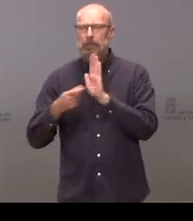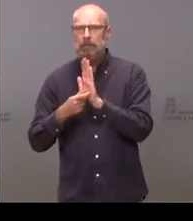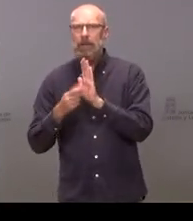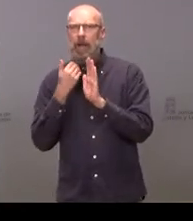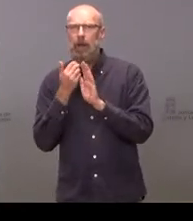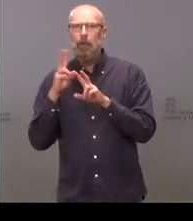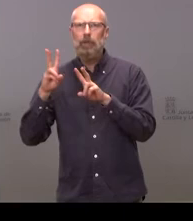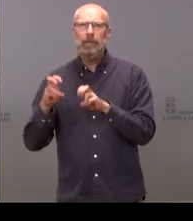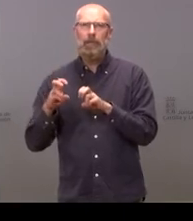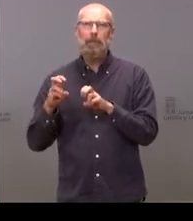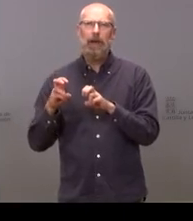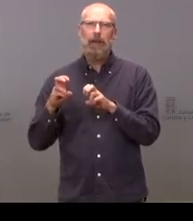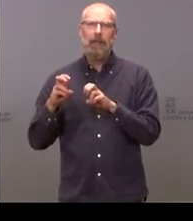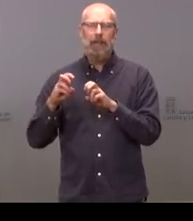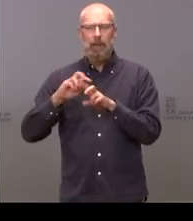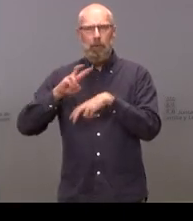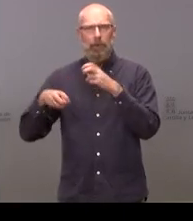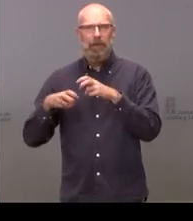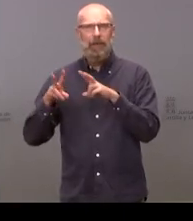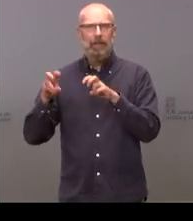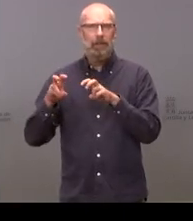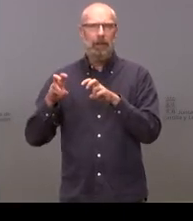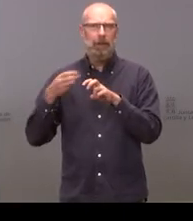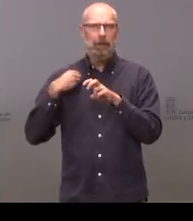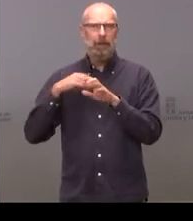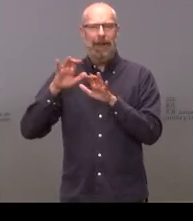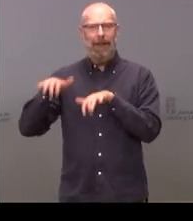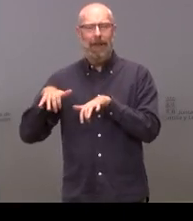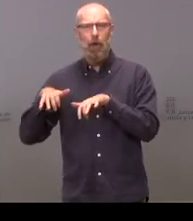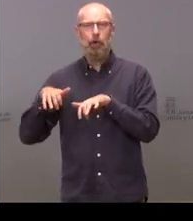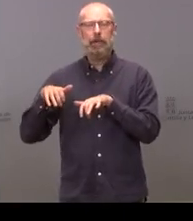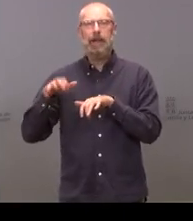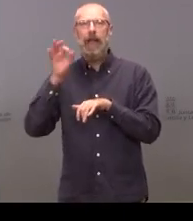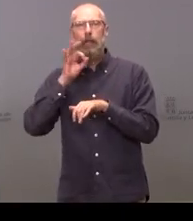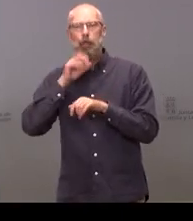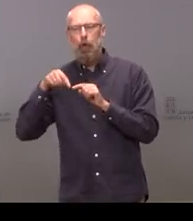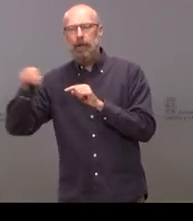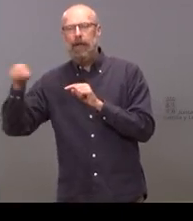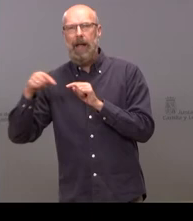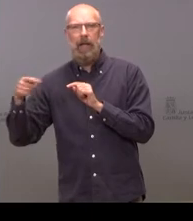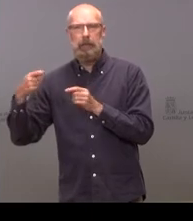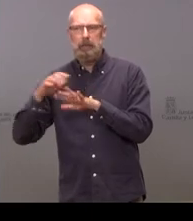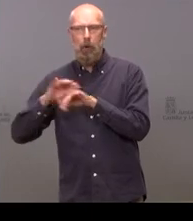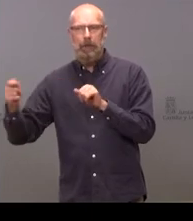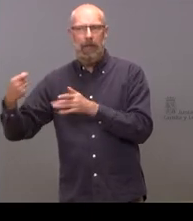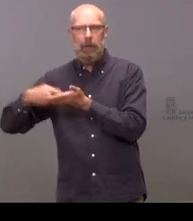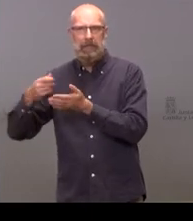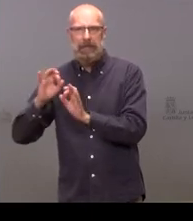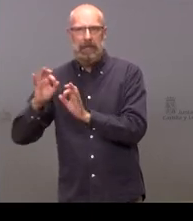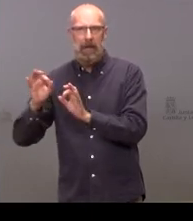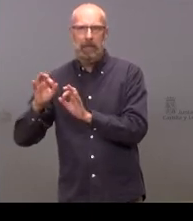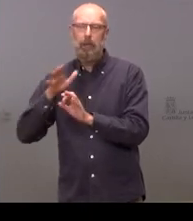manera alguna el peaje entre León y Astorga que afecta directamente más directamente a la